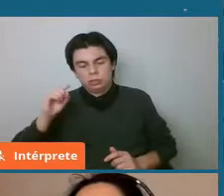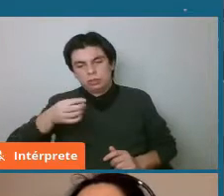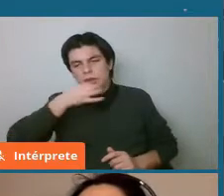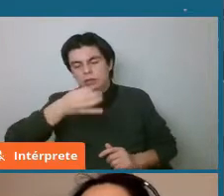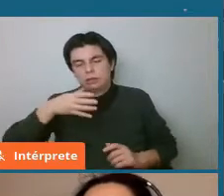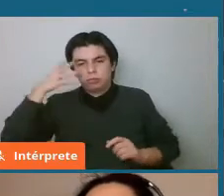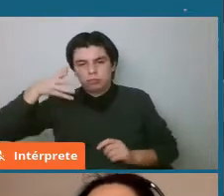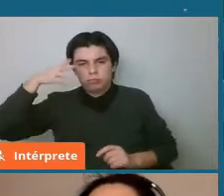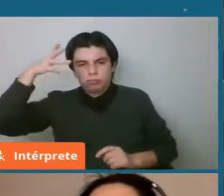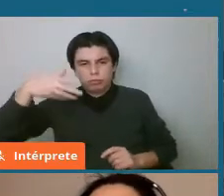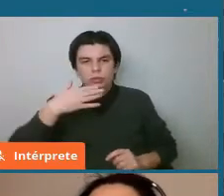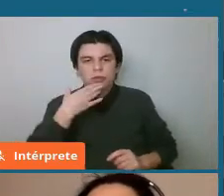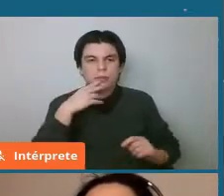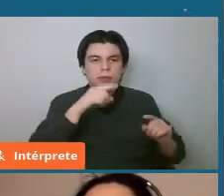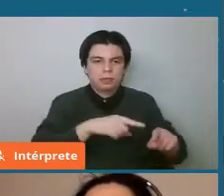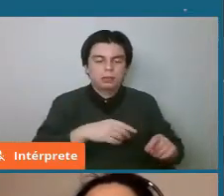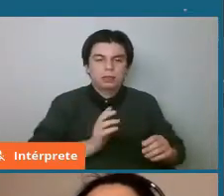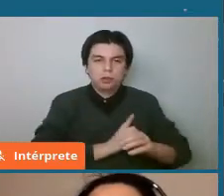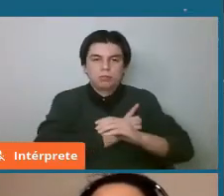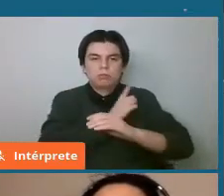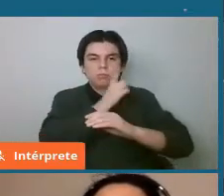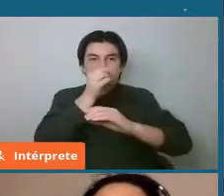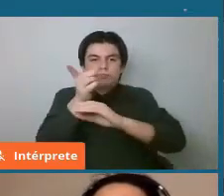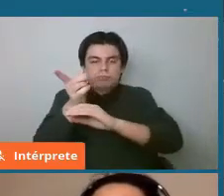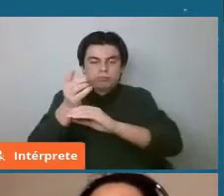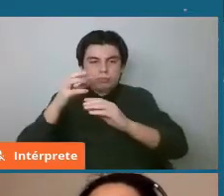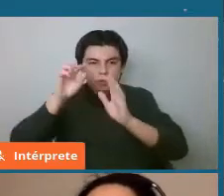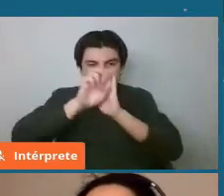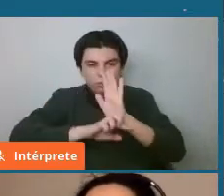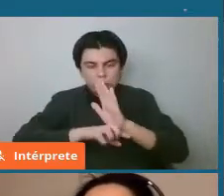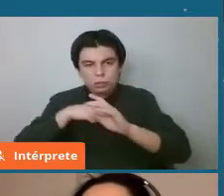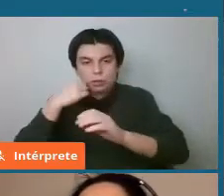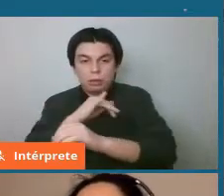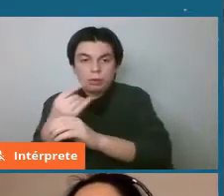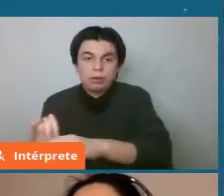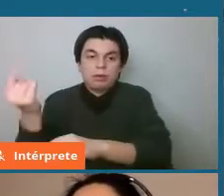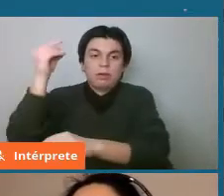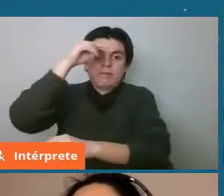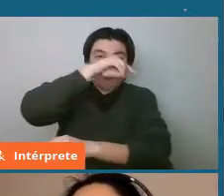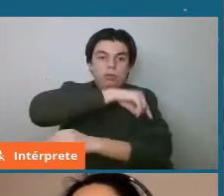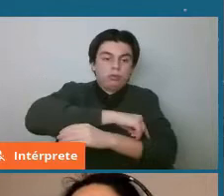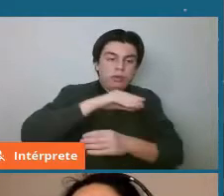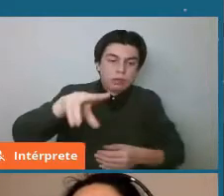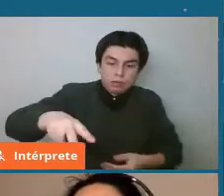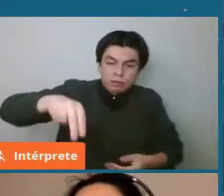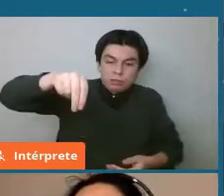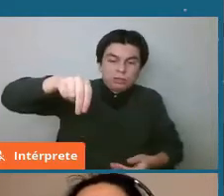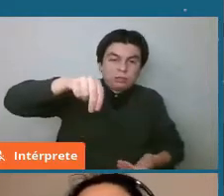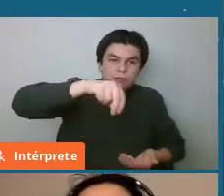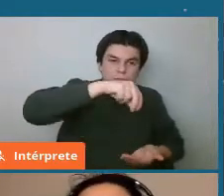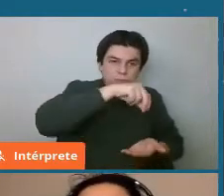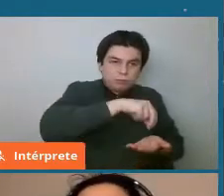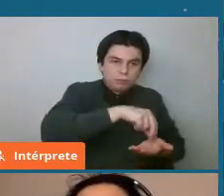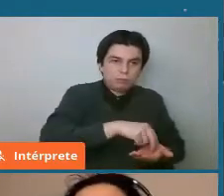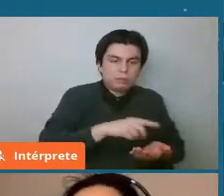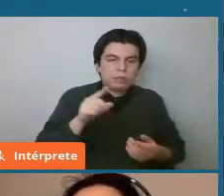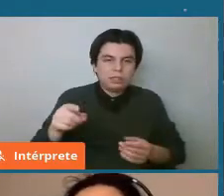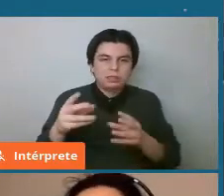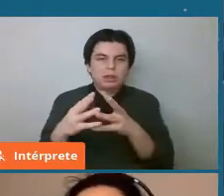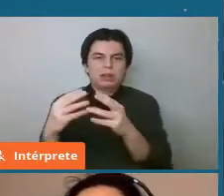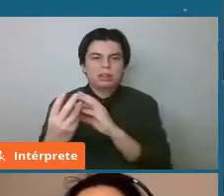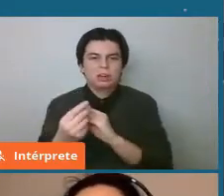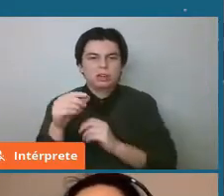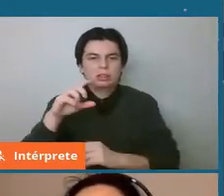hay una misión actualmente que va a retornar con muestras de este asteroide que es del tipo, de un tipo